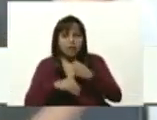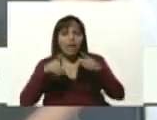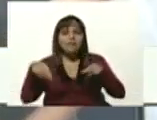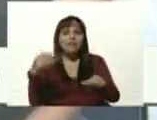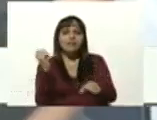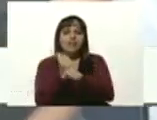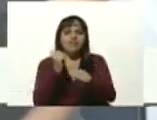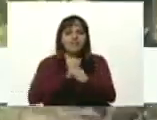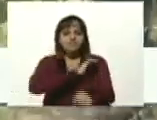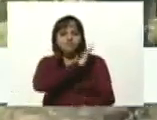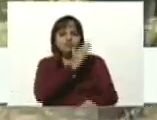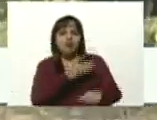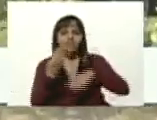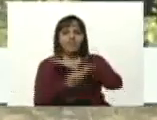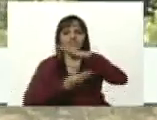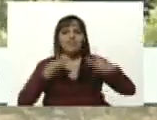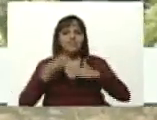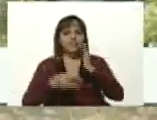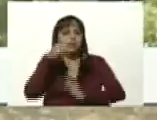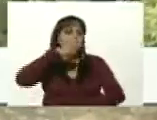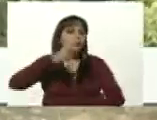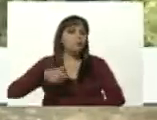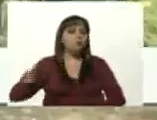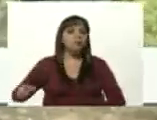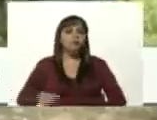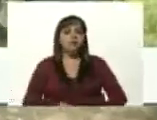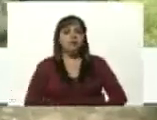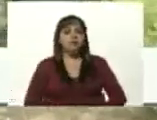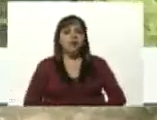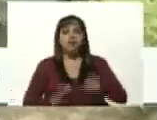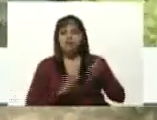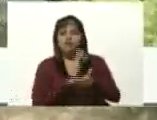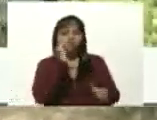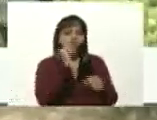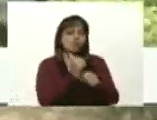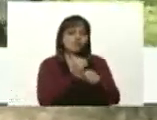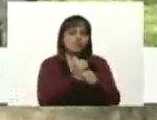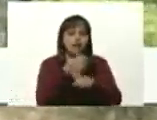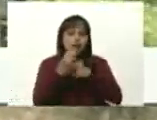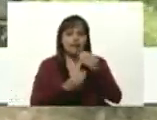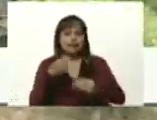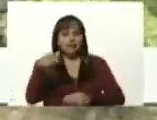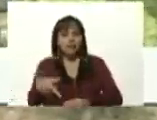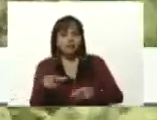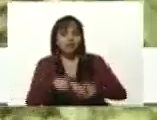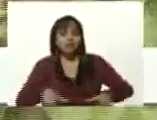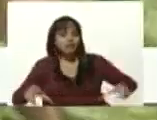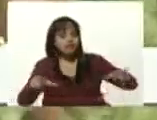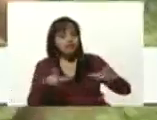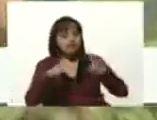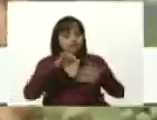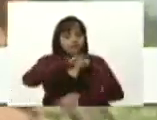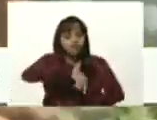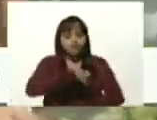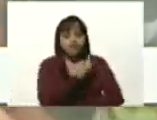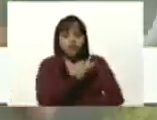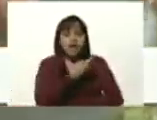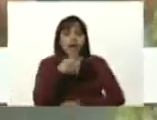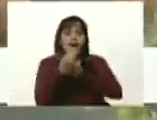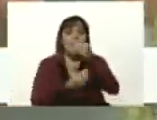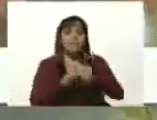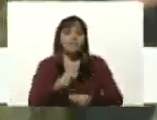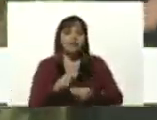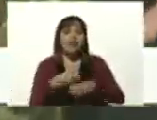fortaleciendo las bases del poder popular en la producción. En esta megaldea del Macro, estamos acá cumpliendo